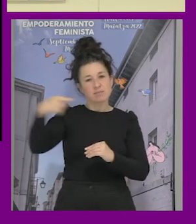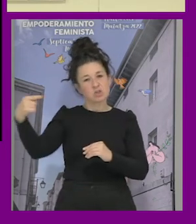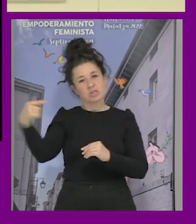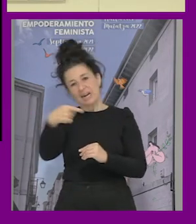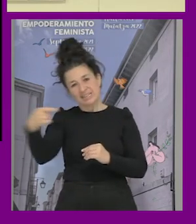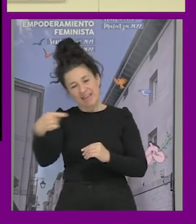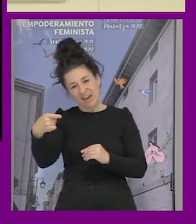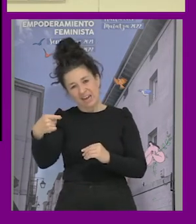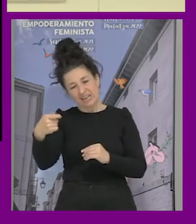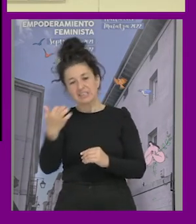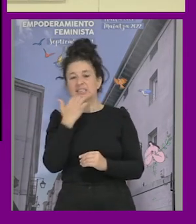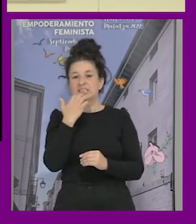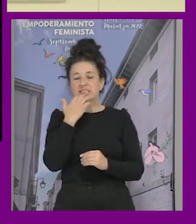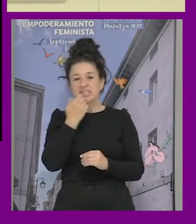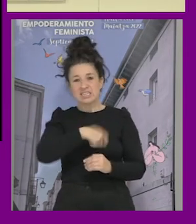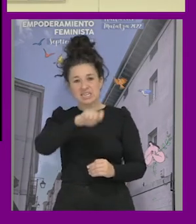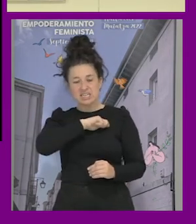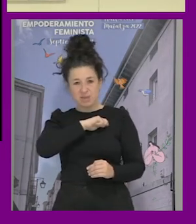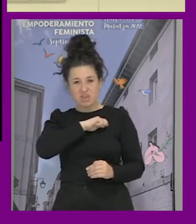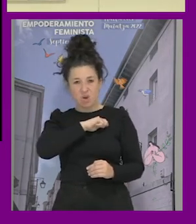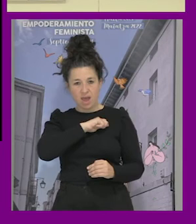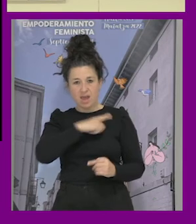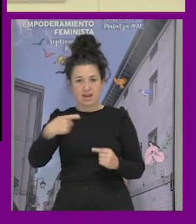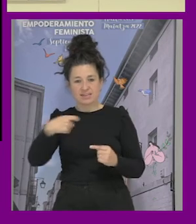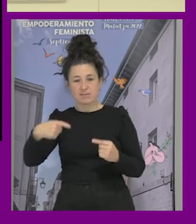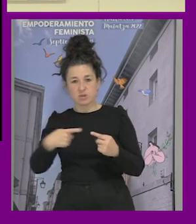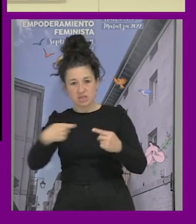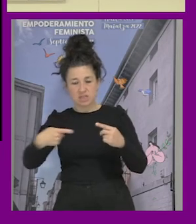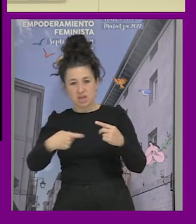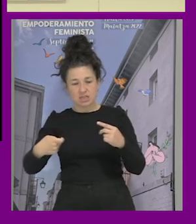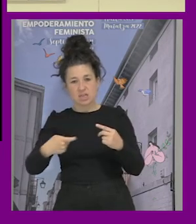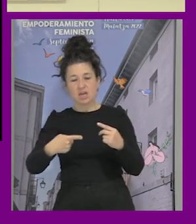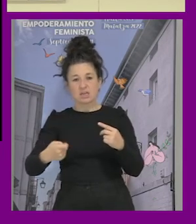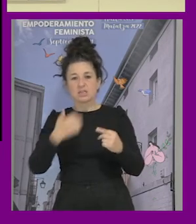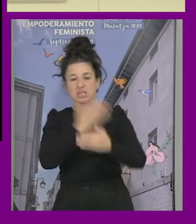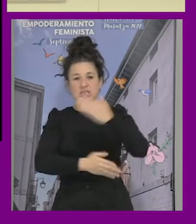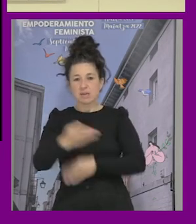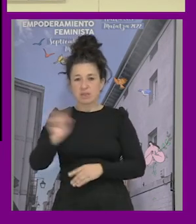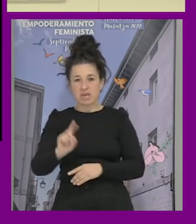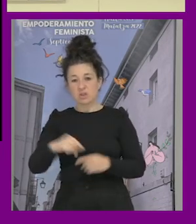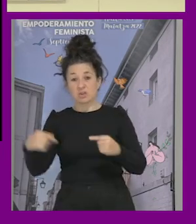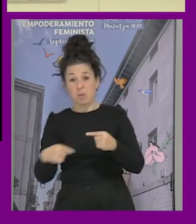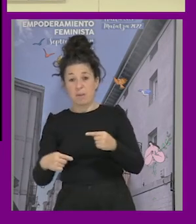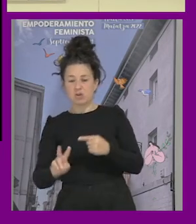si es tiene nacionalidad española estamos otro no tiene ninguna discapacidad estamos ya menos dos